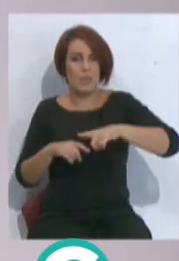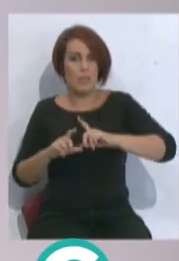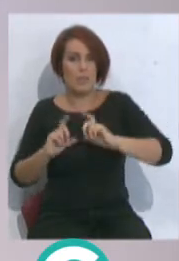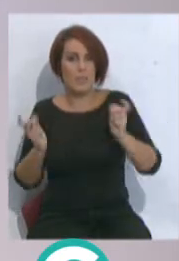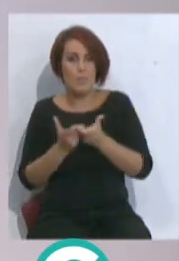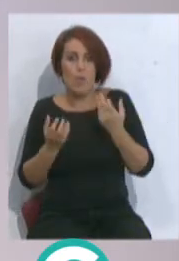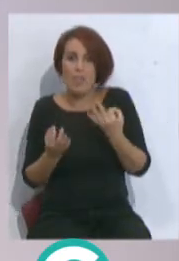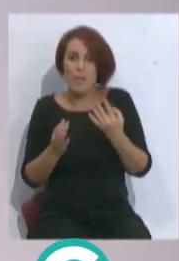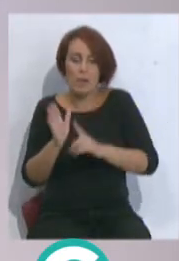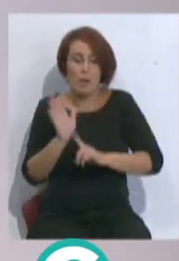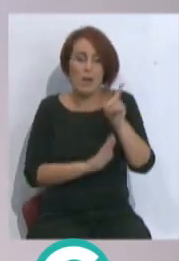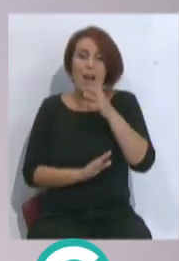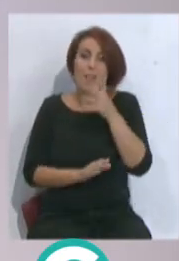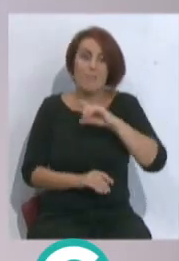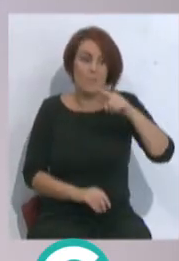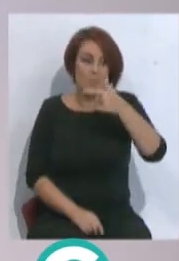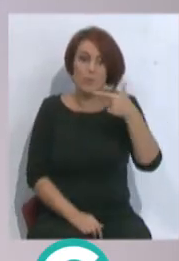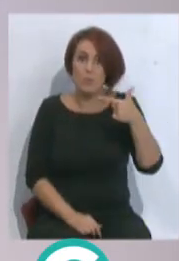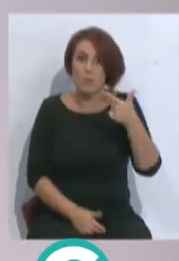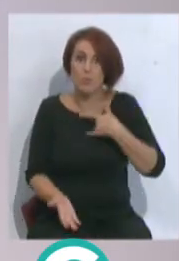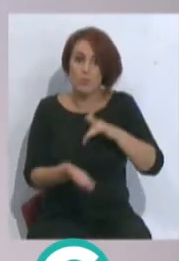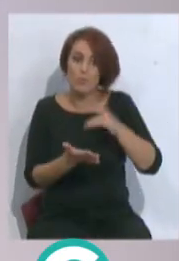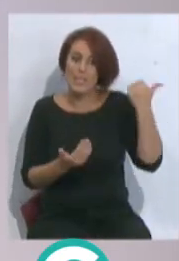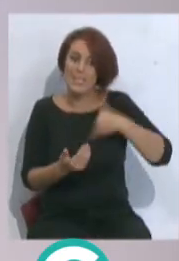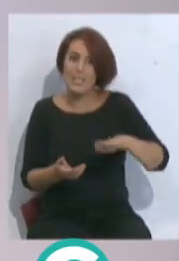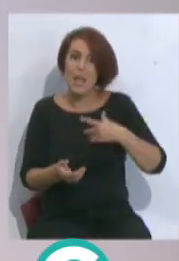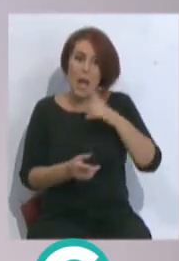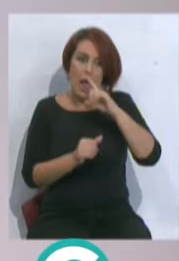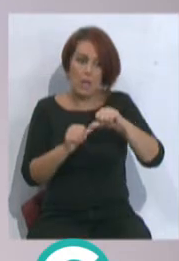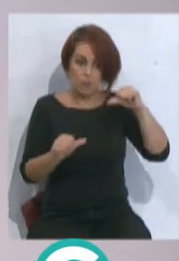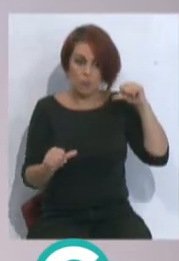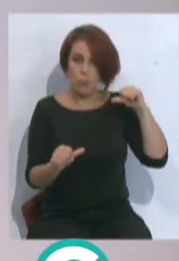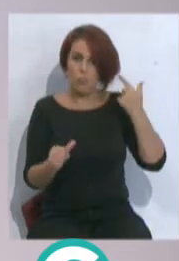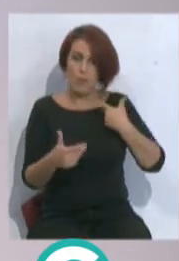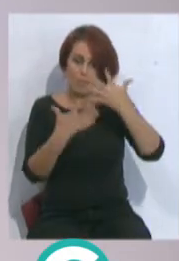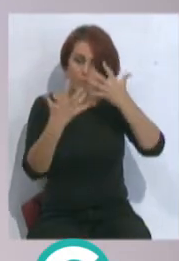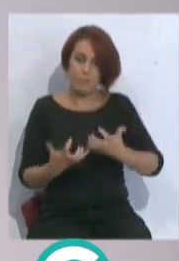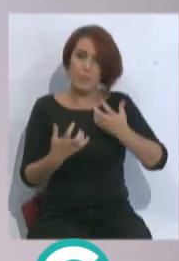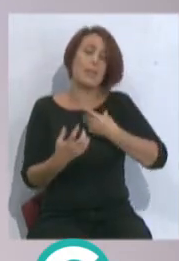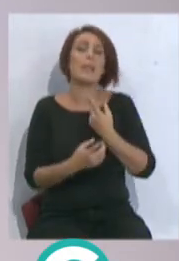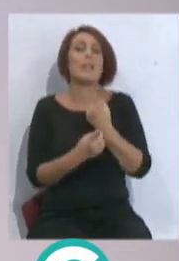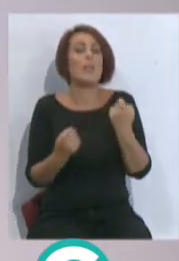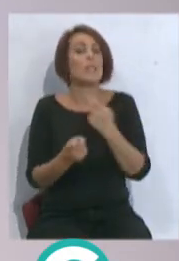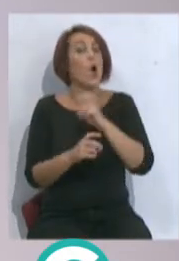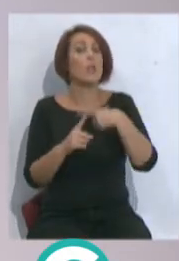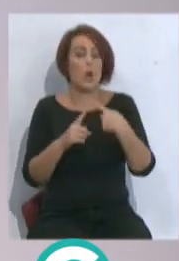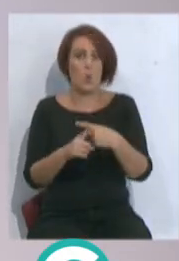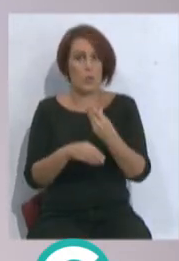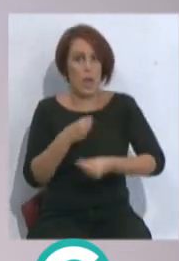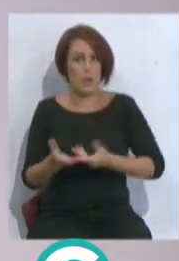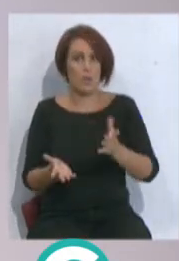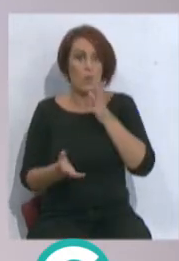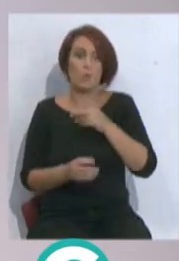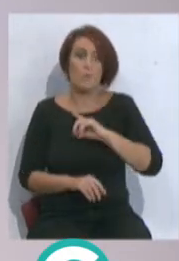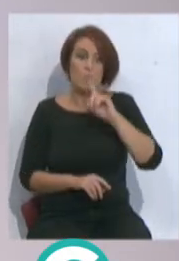él mismo lo ha dicho. Que ahora, en primera división, cuando tú hayas pasado ya ese primer año en el que ya te conocen, necesitas hacer otra cosa. Porque esa